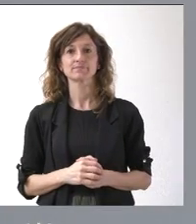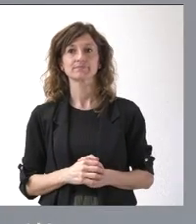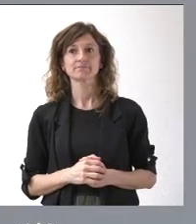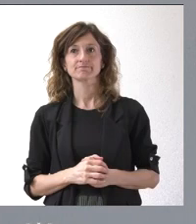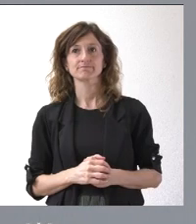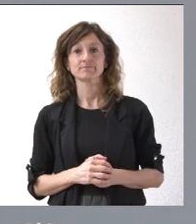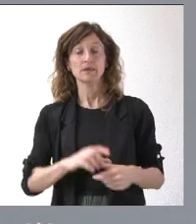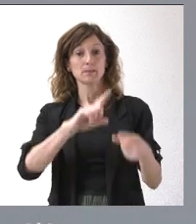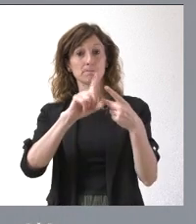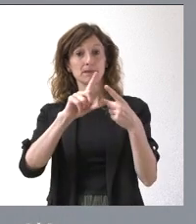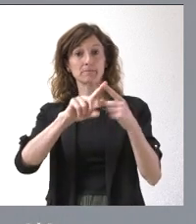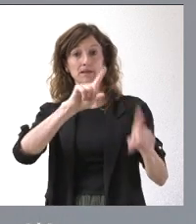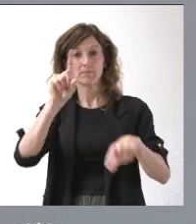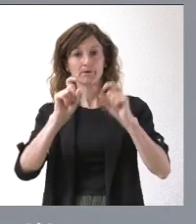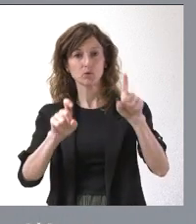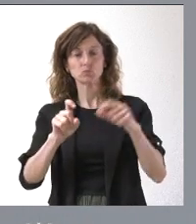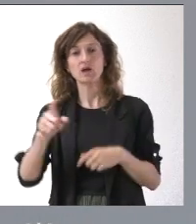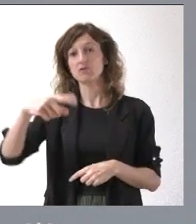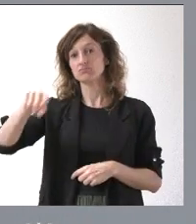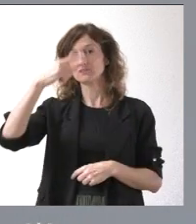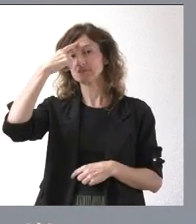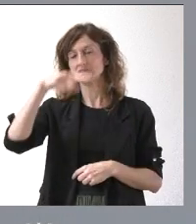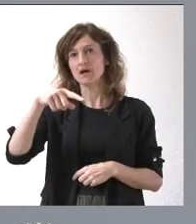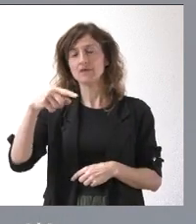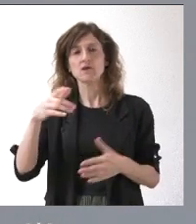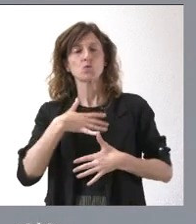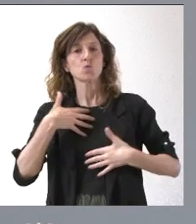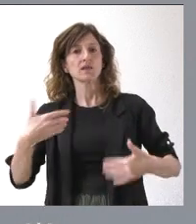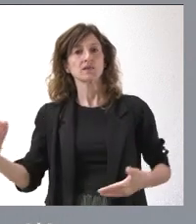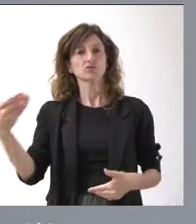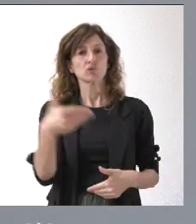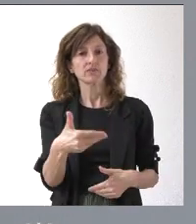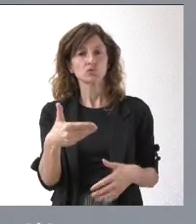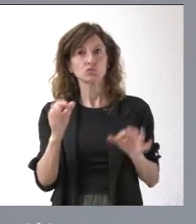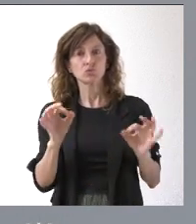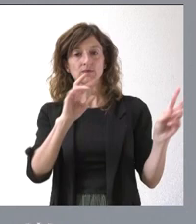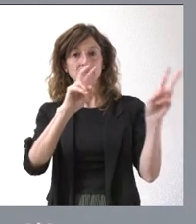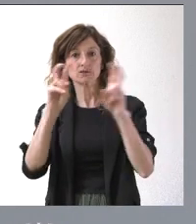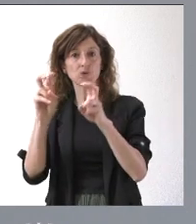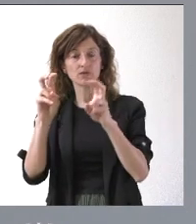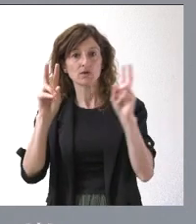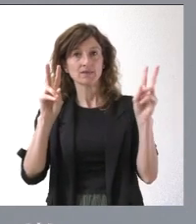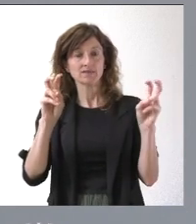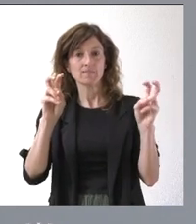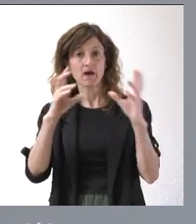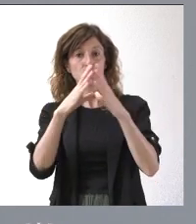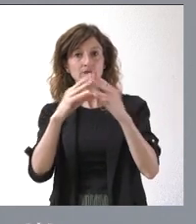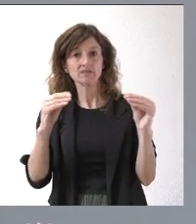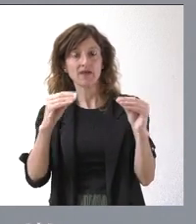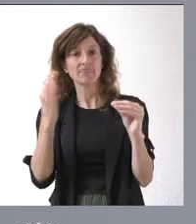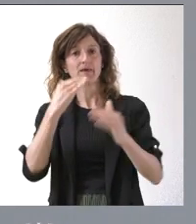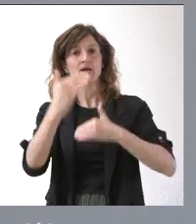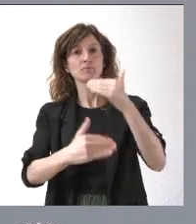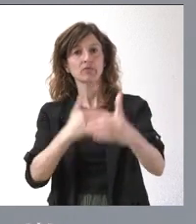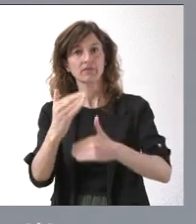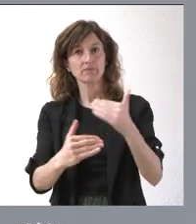Sobre la primera de la cuestión, sabe usted que cualquier solicitud de nuevas titulaciones por parte de una universidad tiene un procedimiento